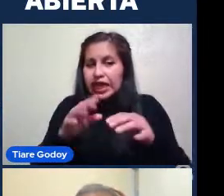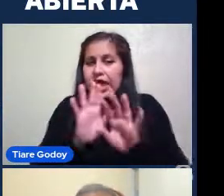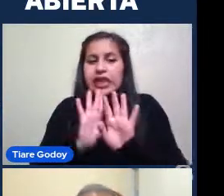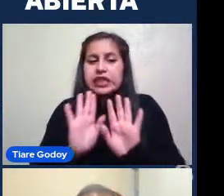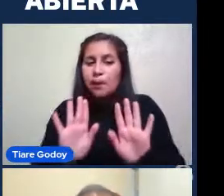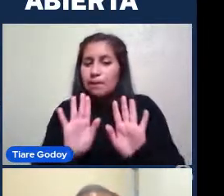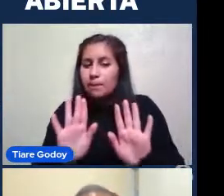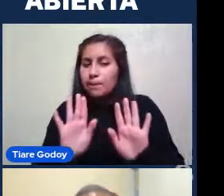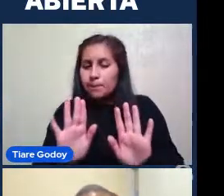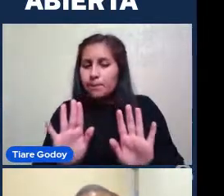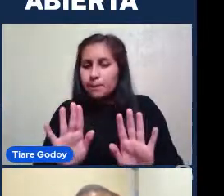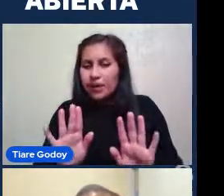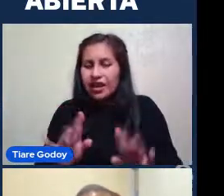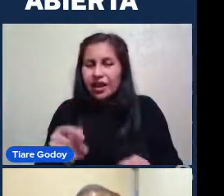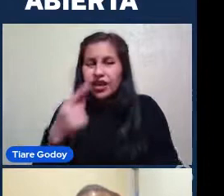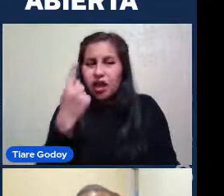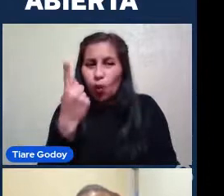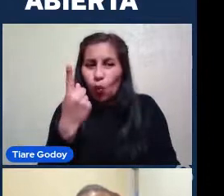juntan Como un solo cuerpo